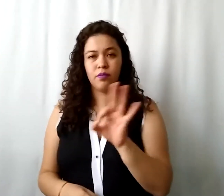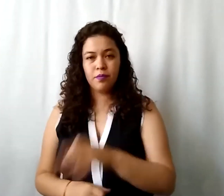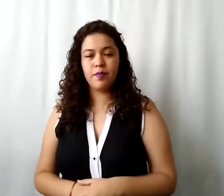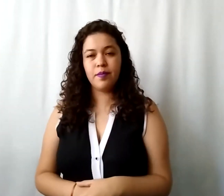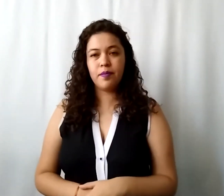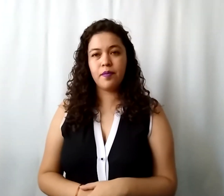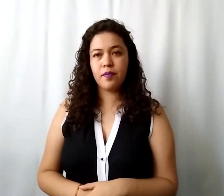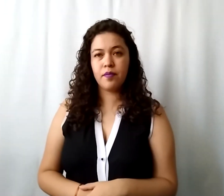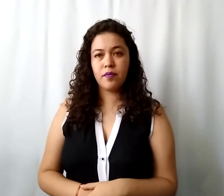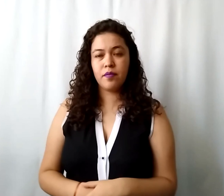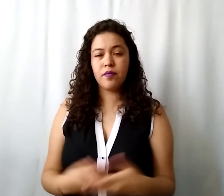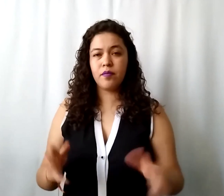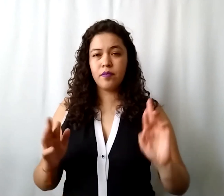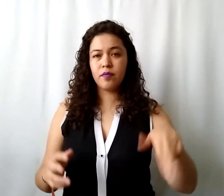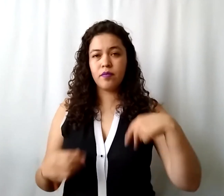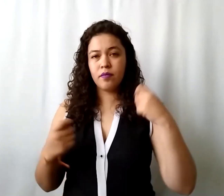nos quedamos con Ruth